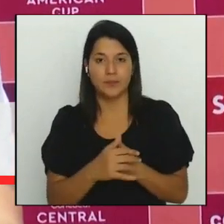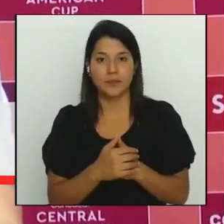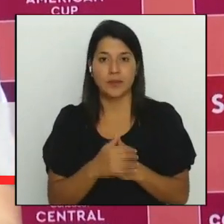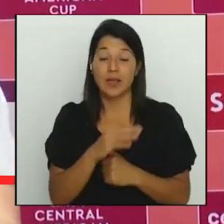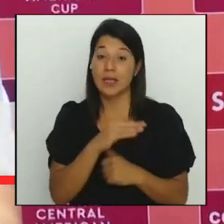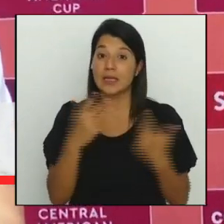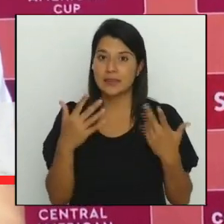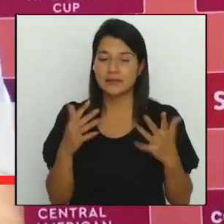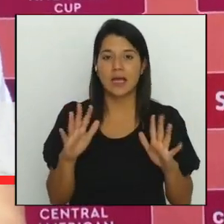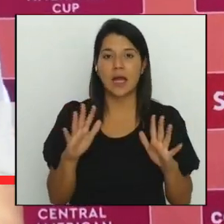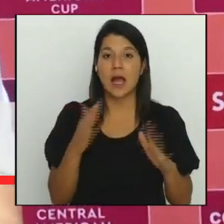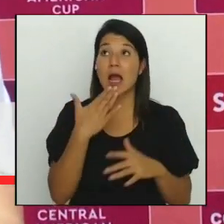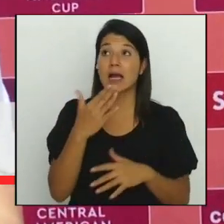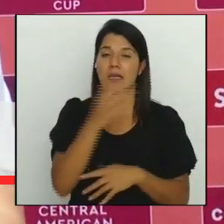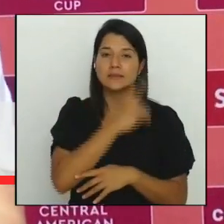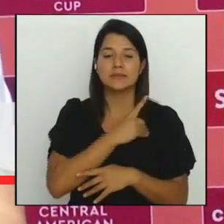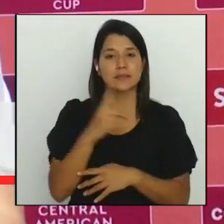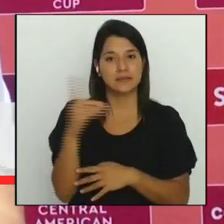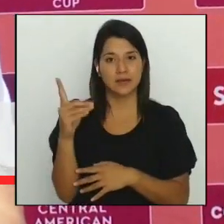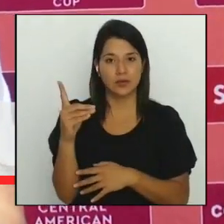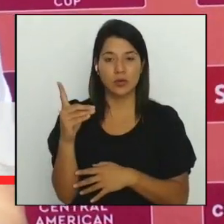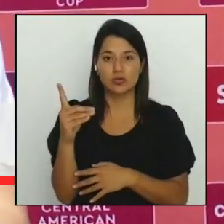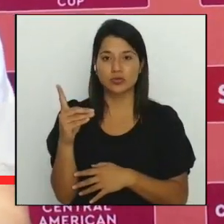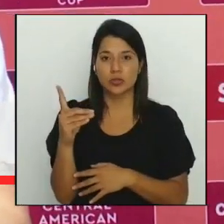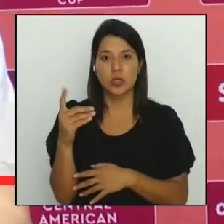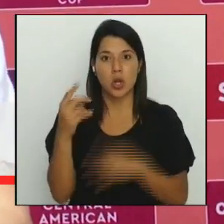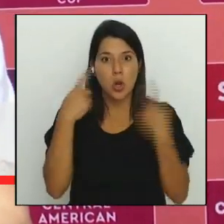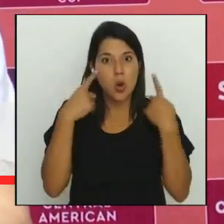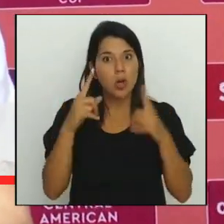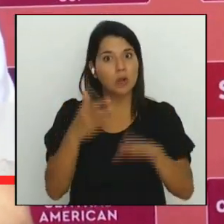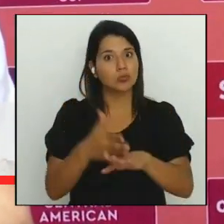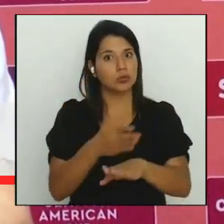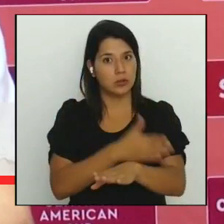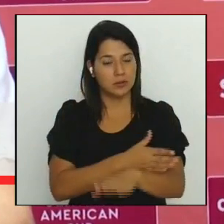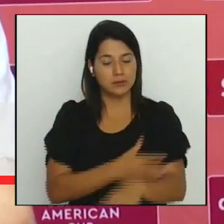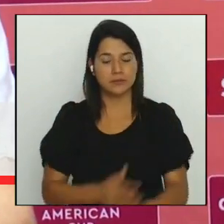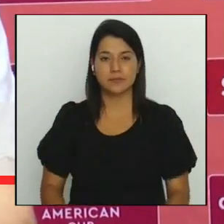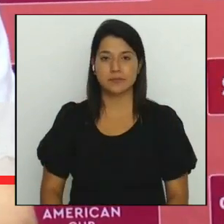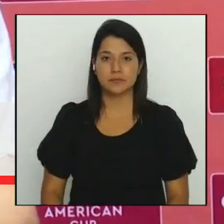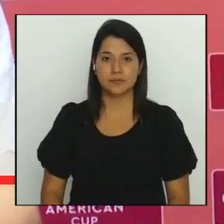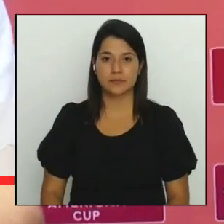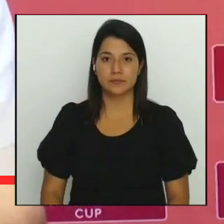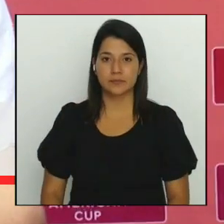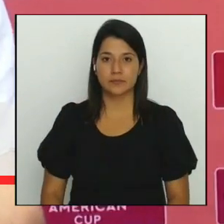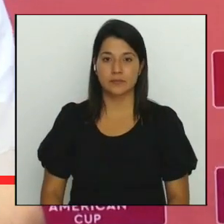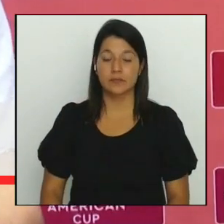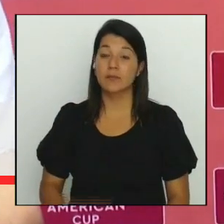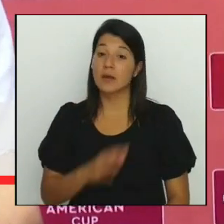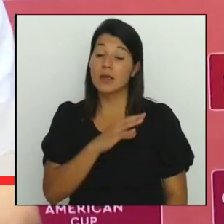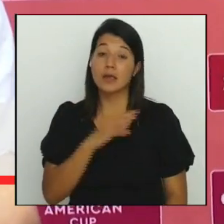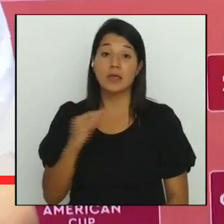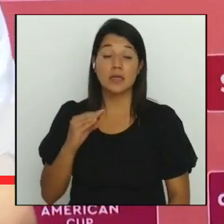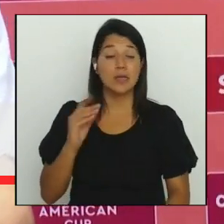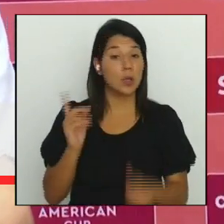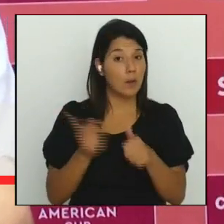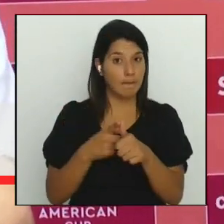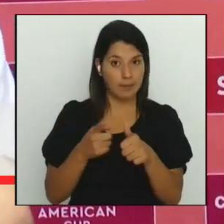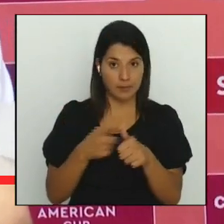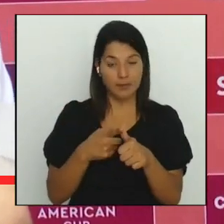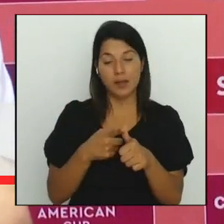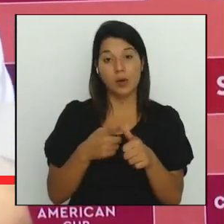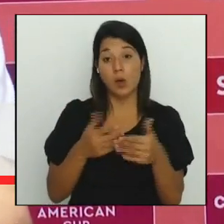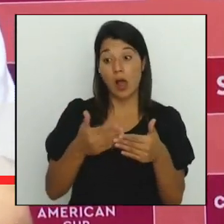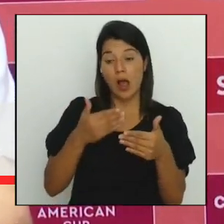gracias a Dios hemos dado muy buenos pasos y bueno lo primero antes del sábado